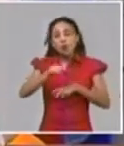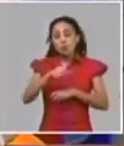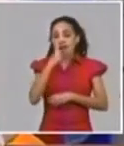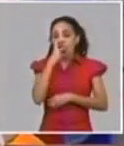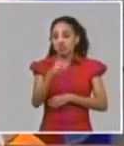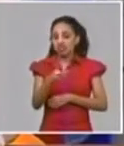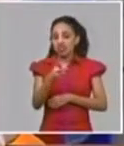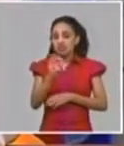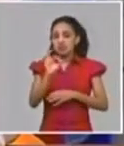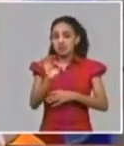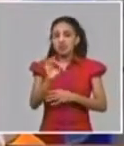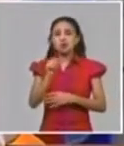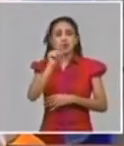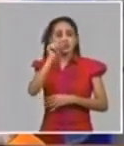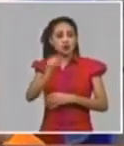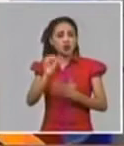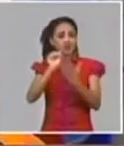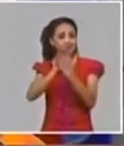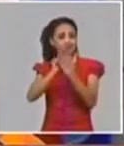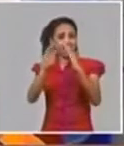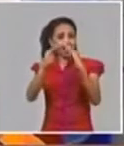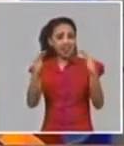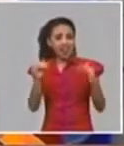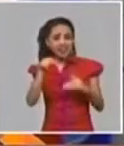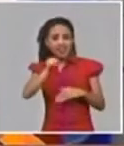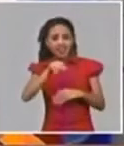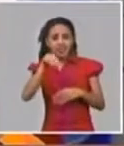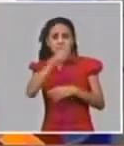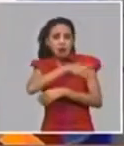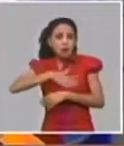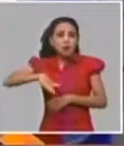de la pesquisa de la población pero sobre todo de grupos